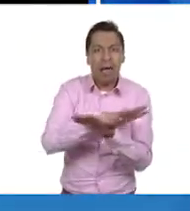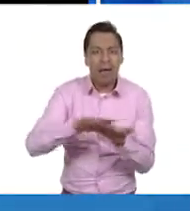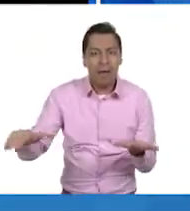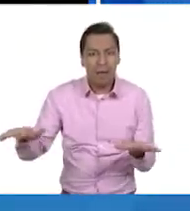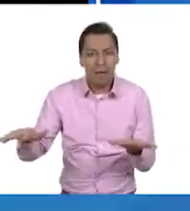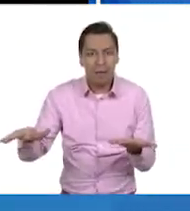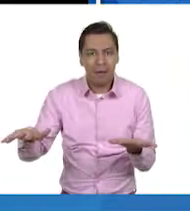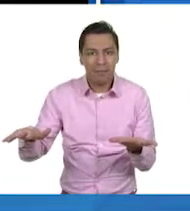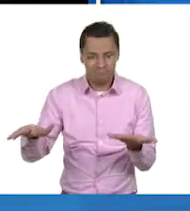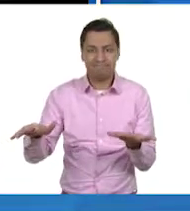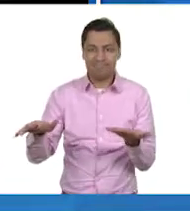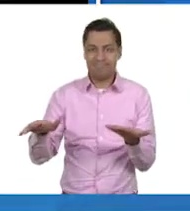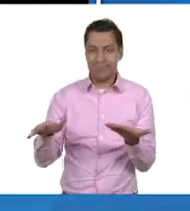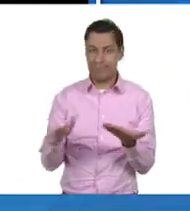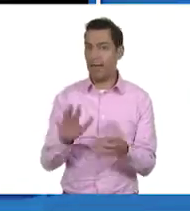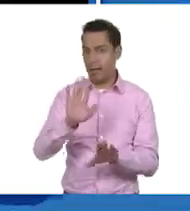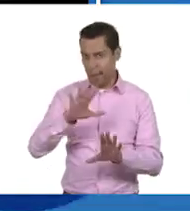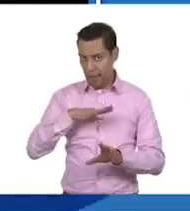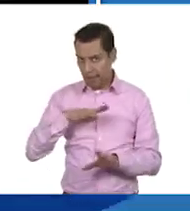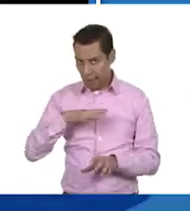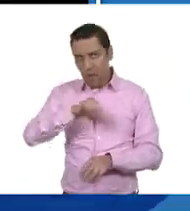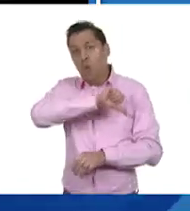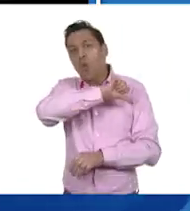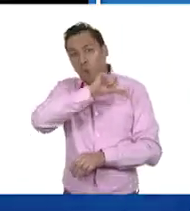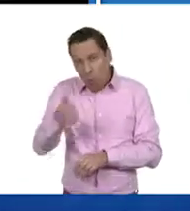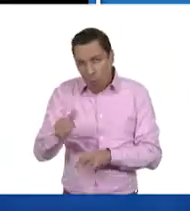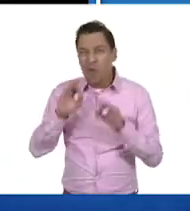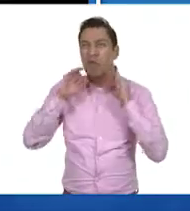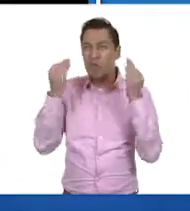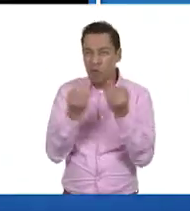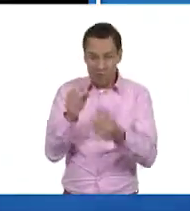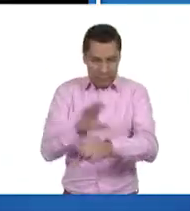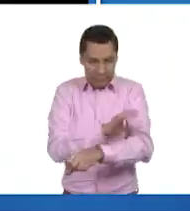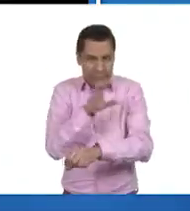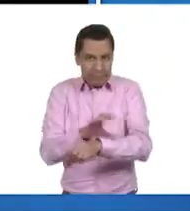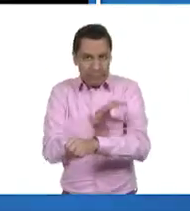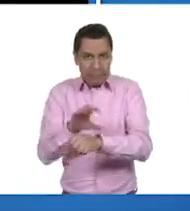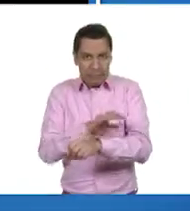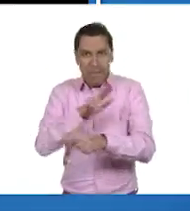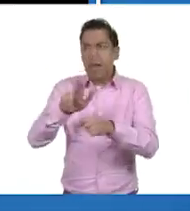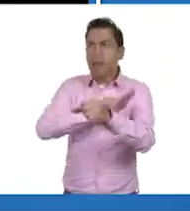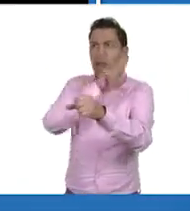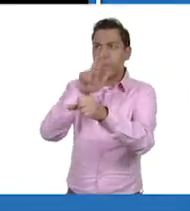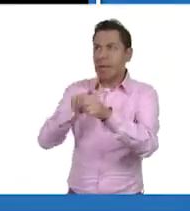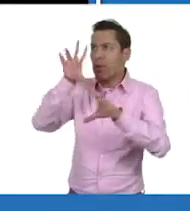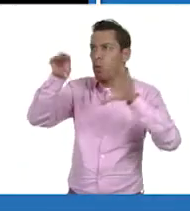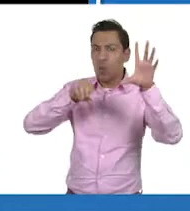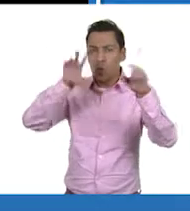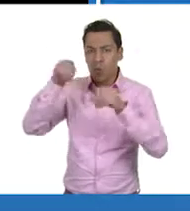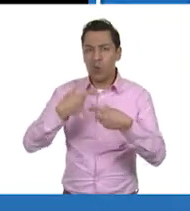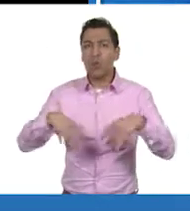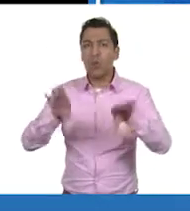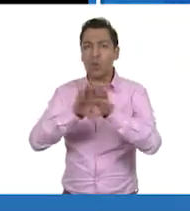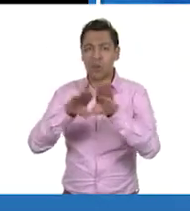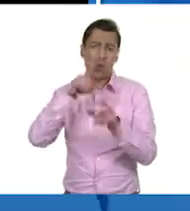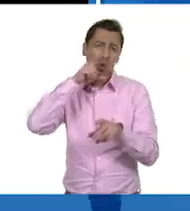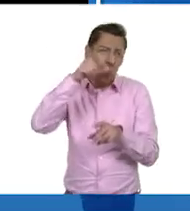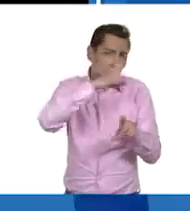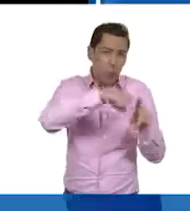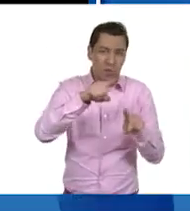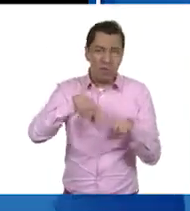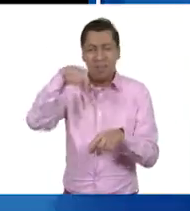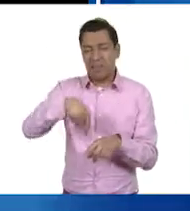Y aunque existen formas renovables y limpias de obtener energía de la propia naturaleza, en nuestro país son muy poco